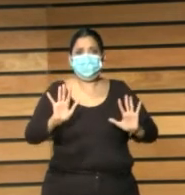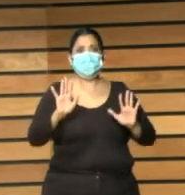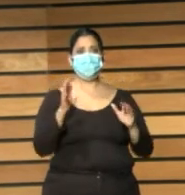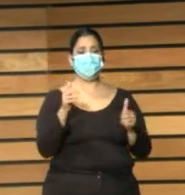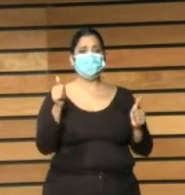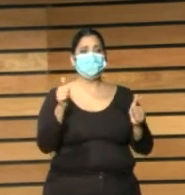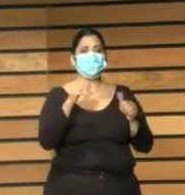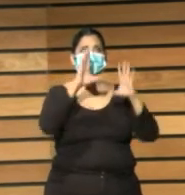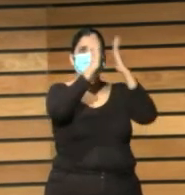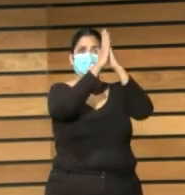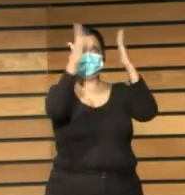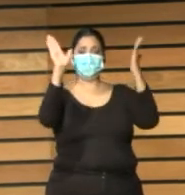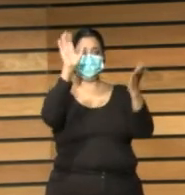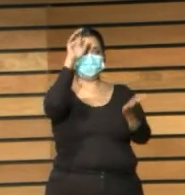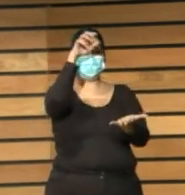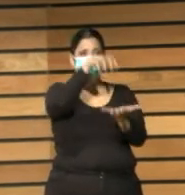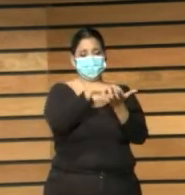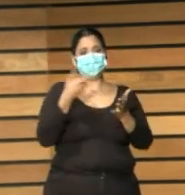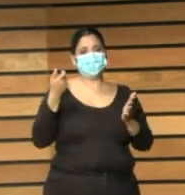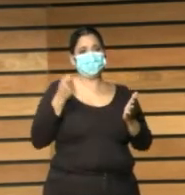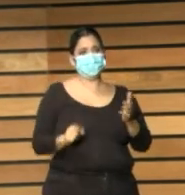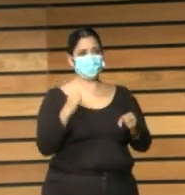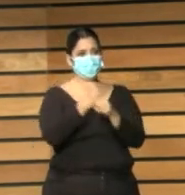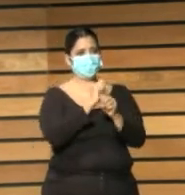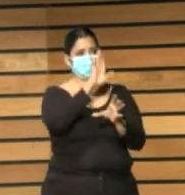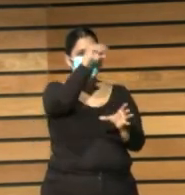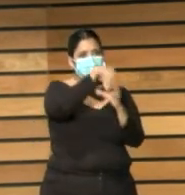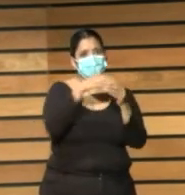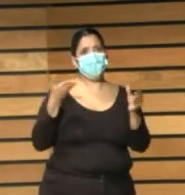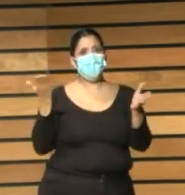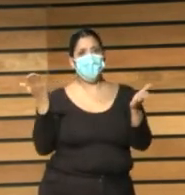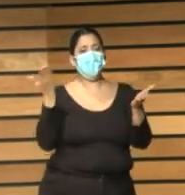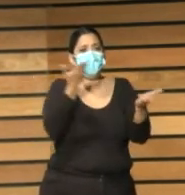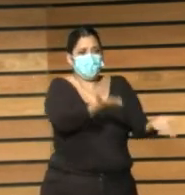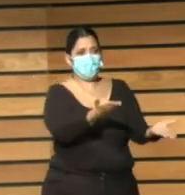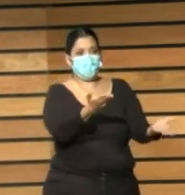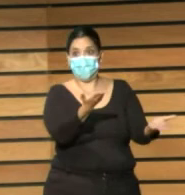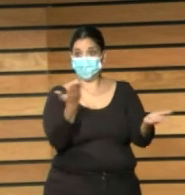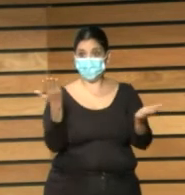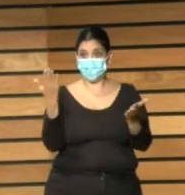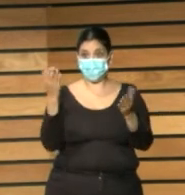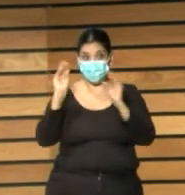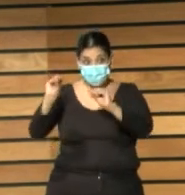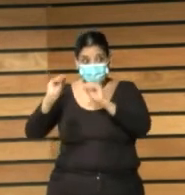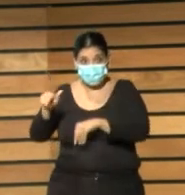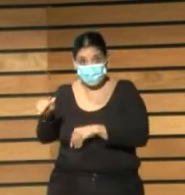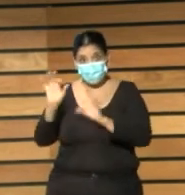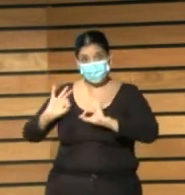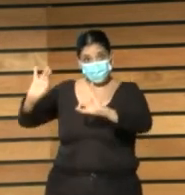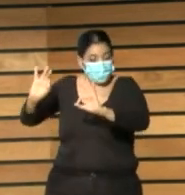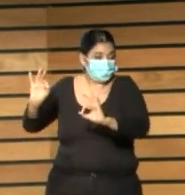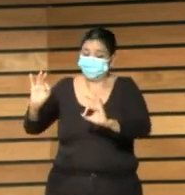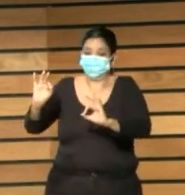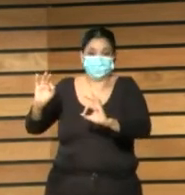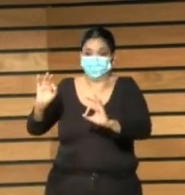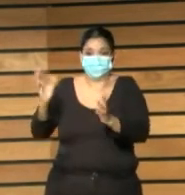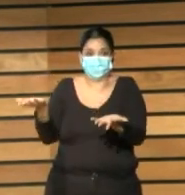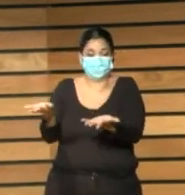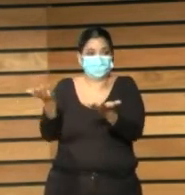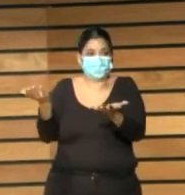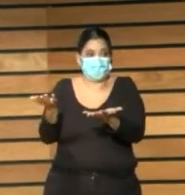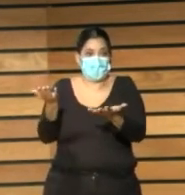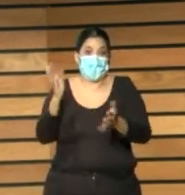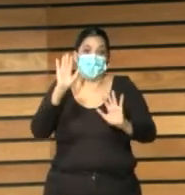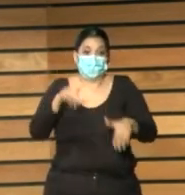una familia que vamos llegando ahí que normalmente estamos tocados por el virus biblioteca y que a todos pues somos gente muy motivada